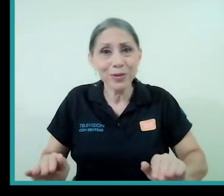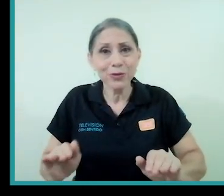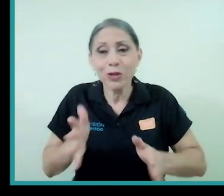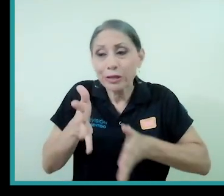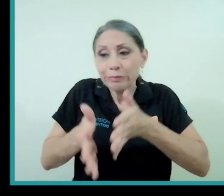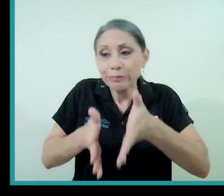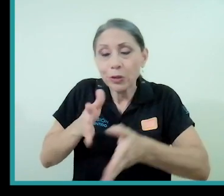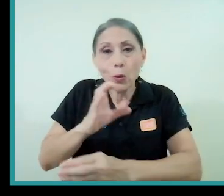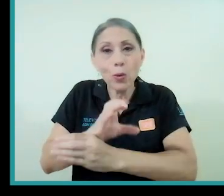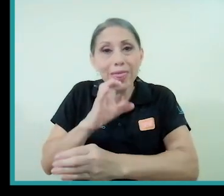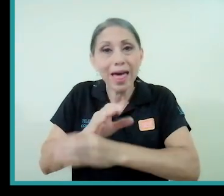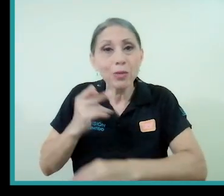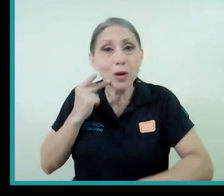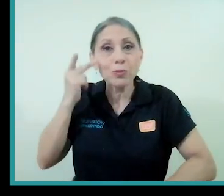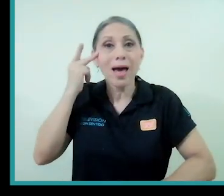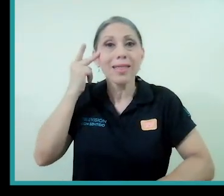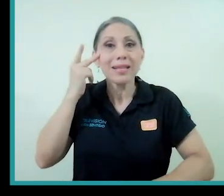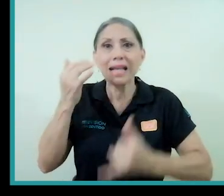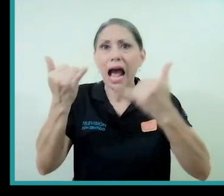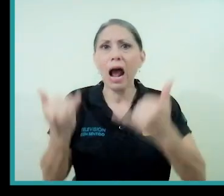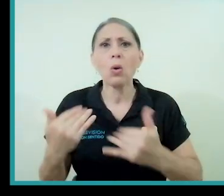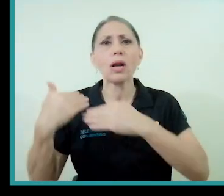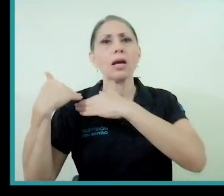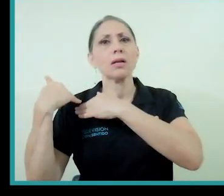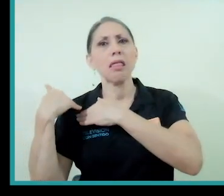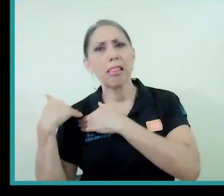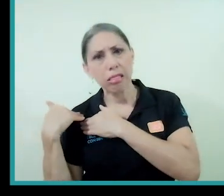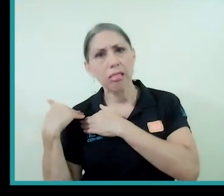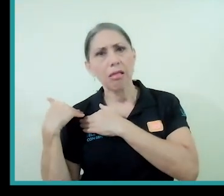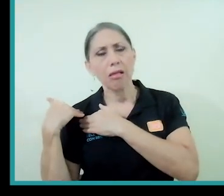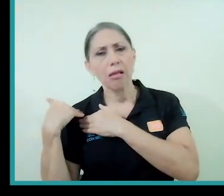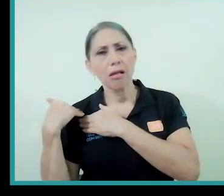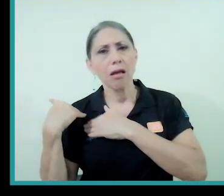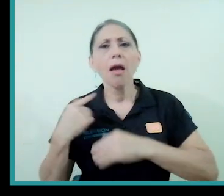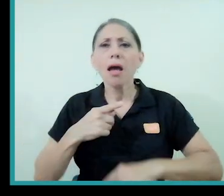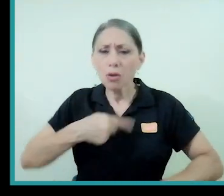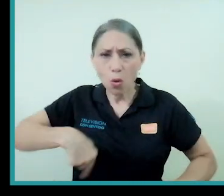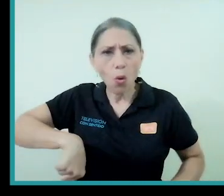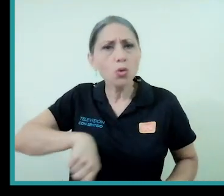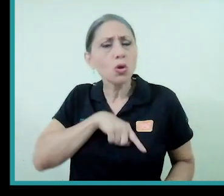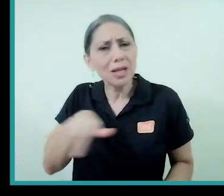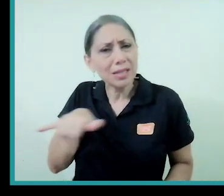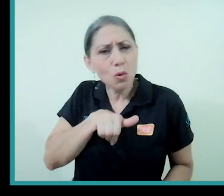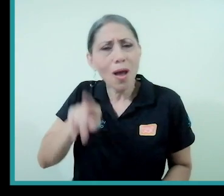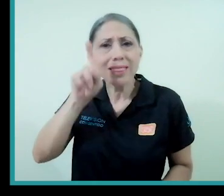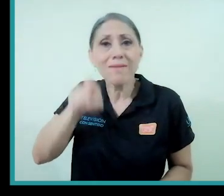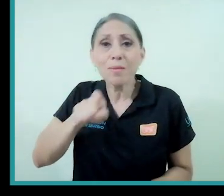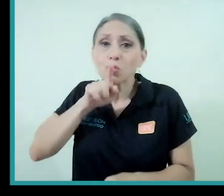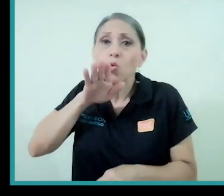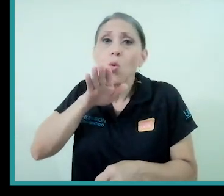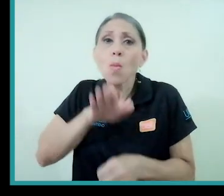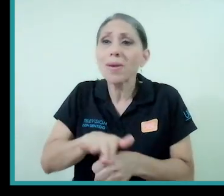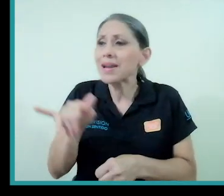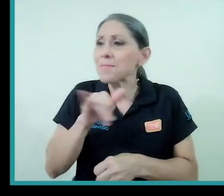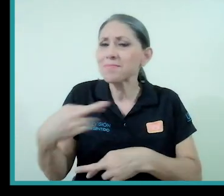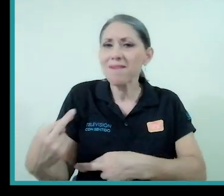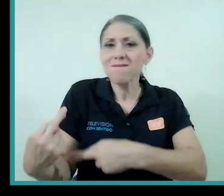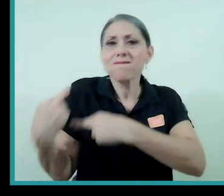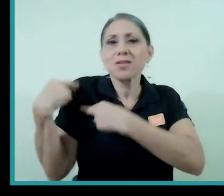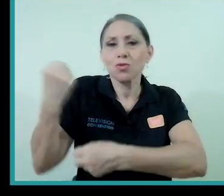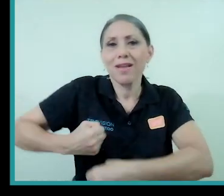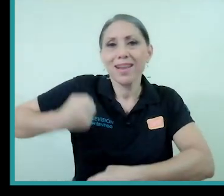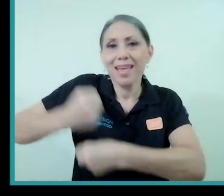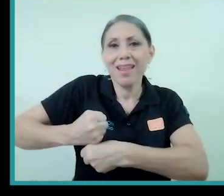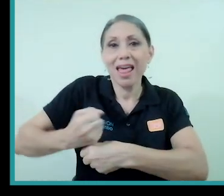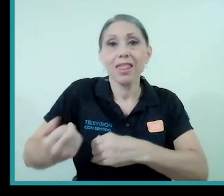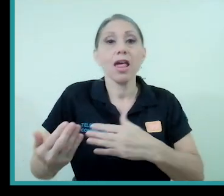se les está recargando pero nosotras igual tenemos que cumplir las mismas cargas laborales que otras personas que no